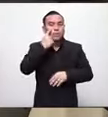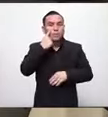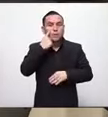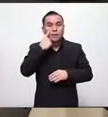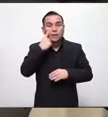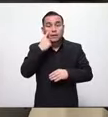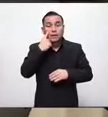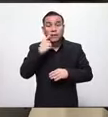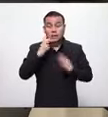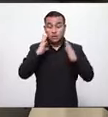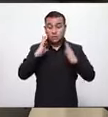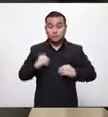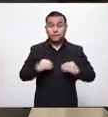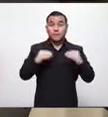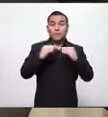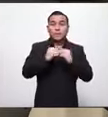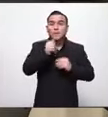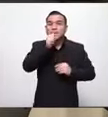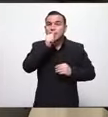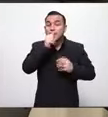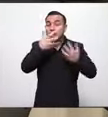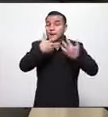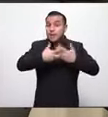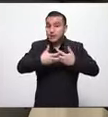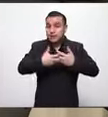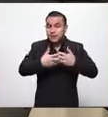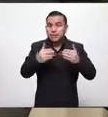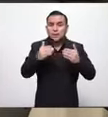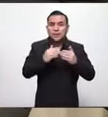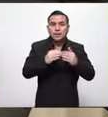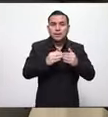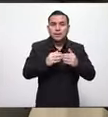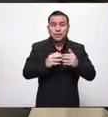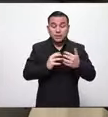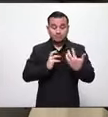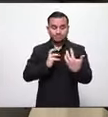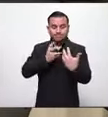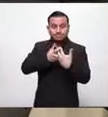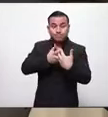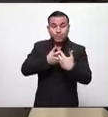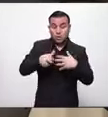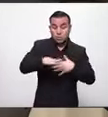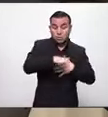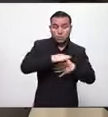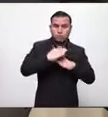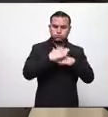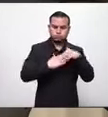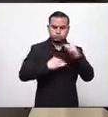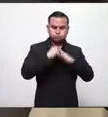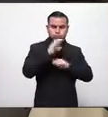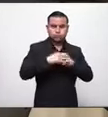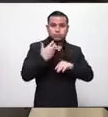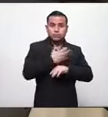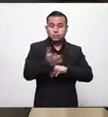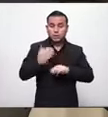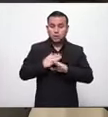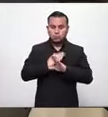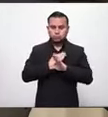como sector privado y actividades sociales la adaptación de infraestructura y protocolos en las empresas